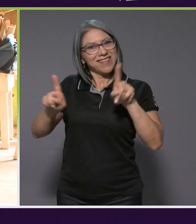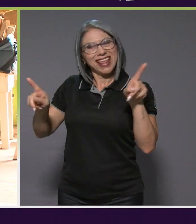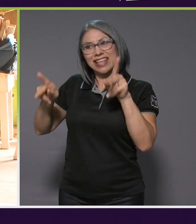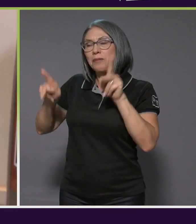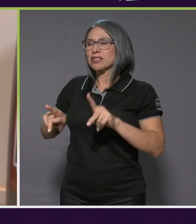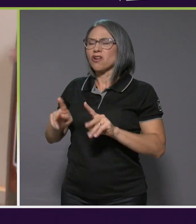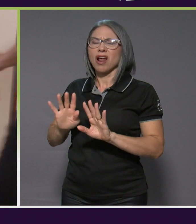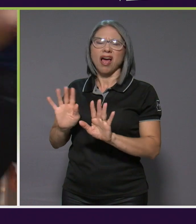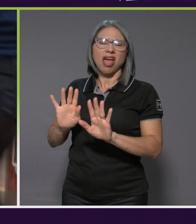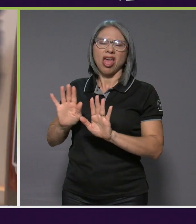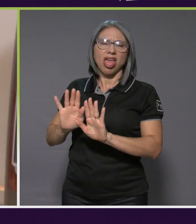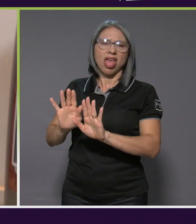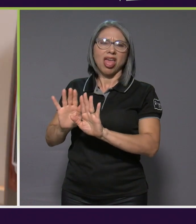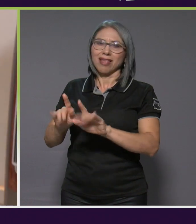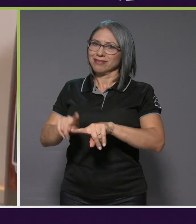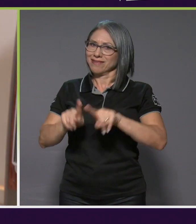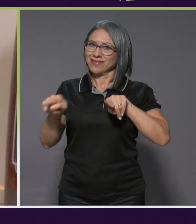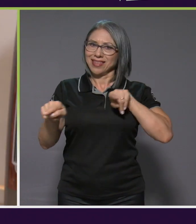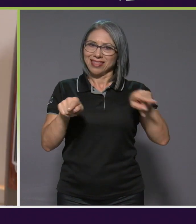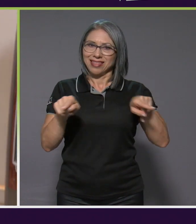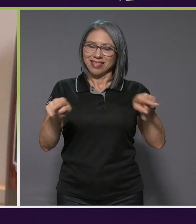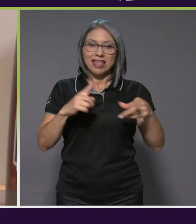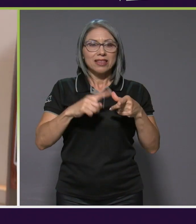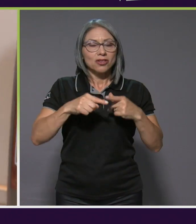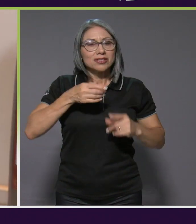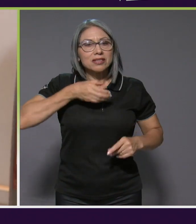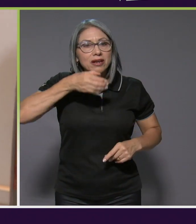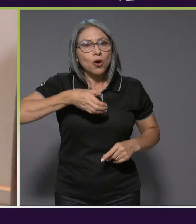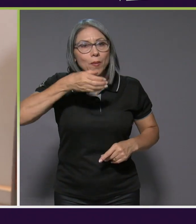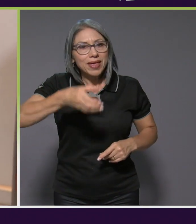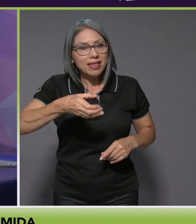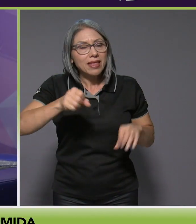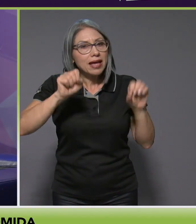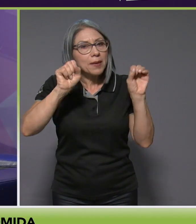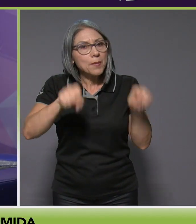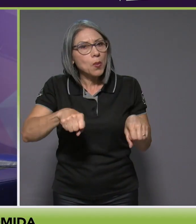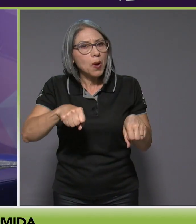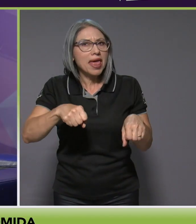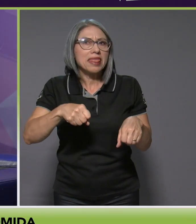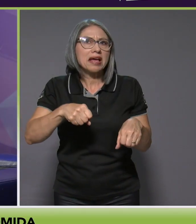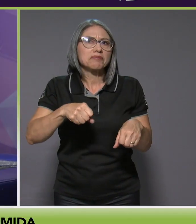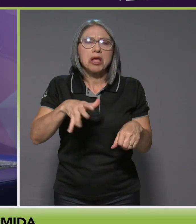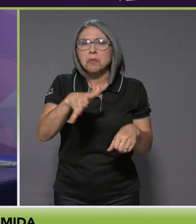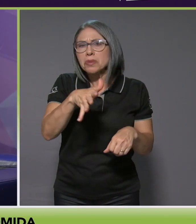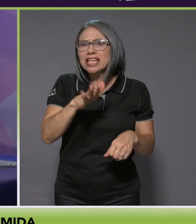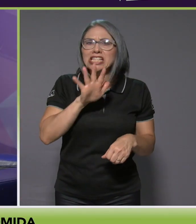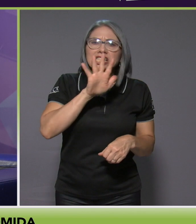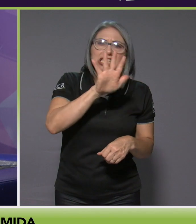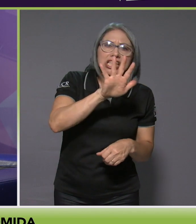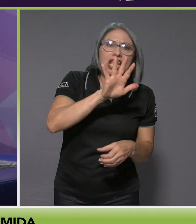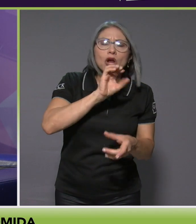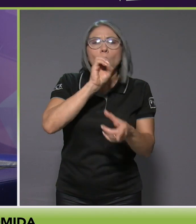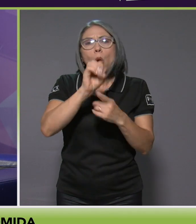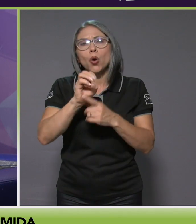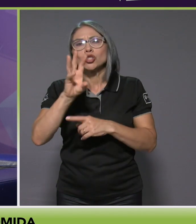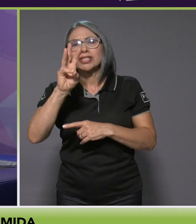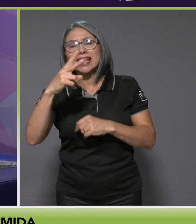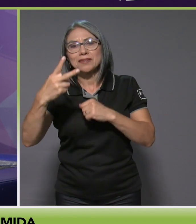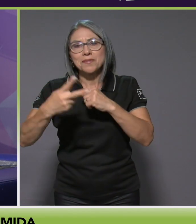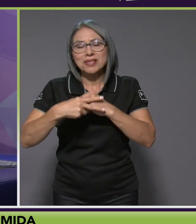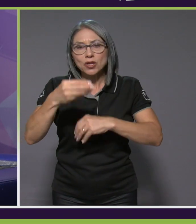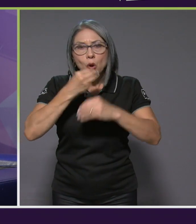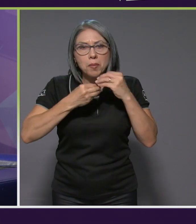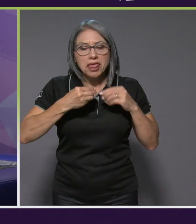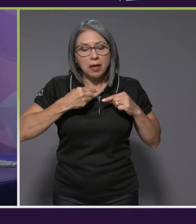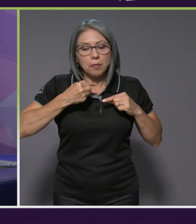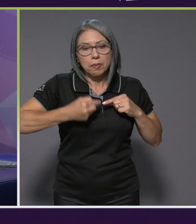vayamos a comer, ¿verdad? Entonces, lo que se recomienda es que ojalá se puedan hacer de 5 a 6 tiempos de comida, fraccionando la